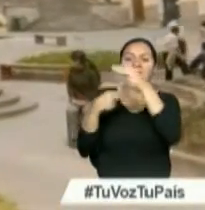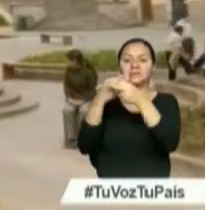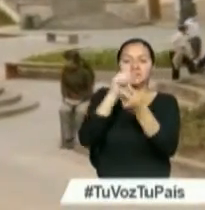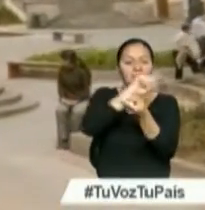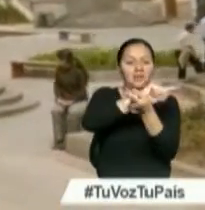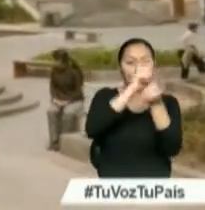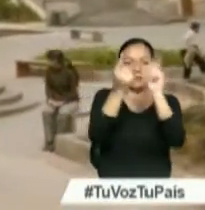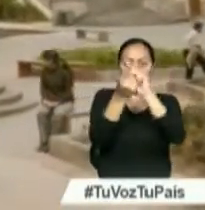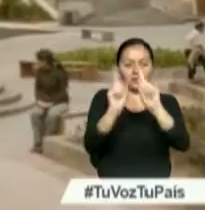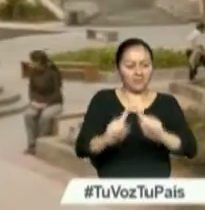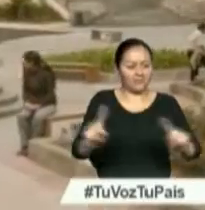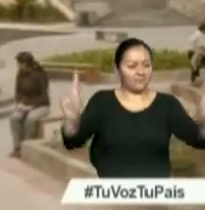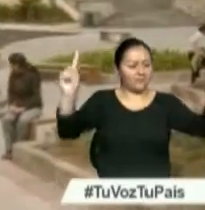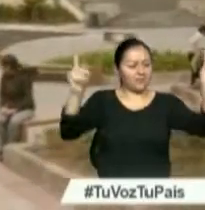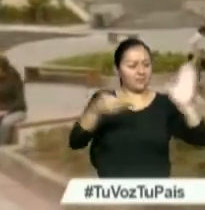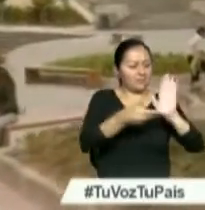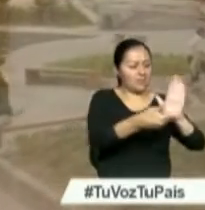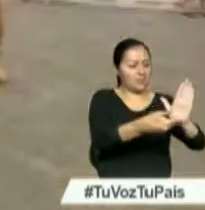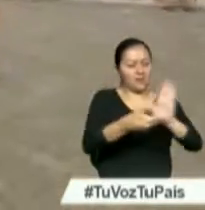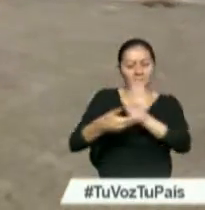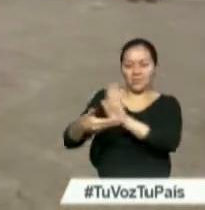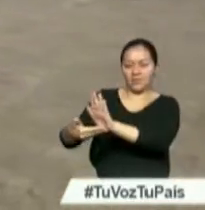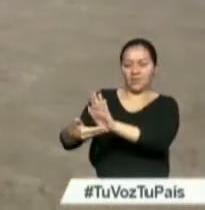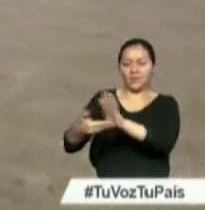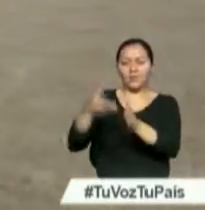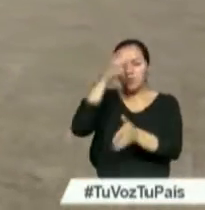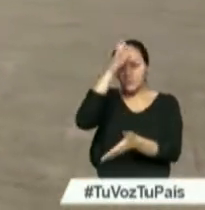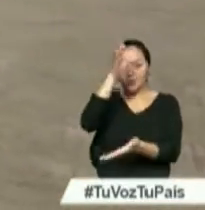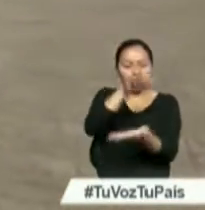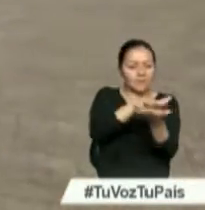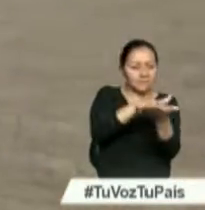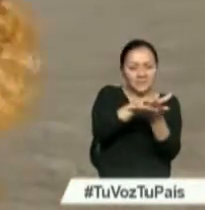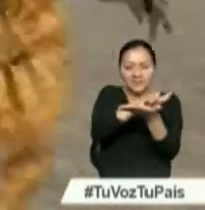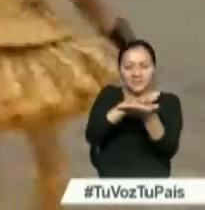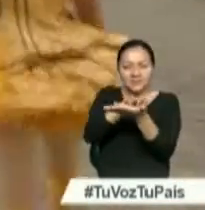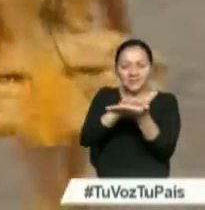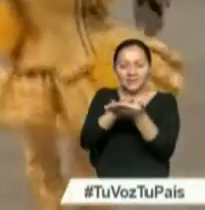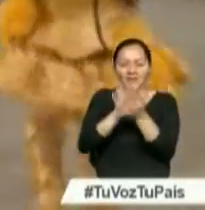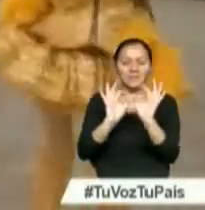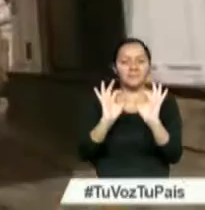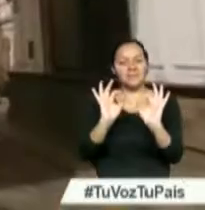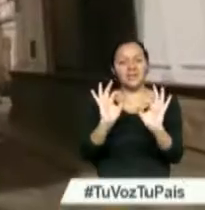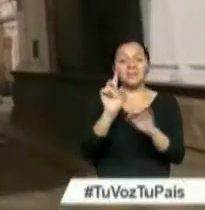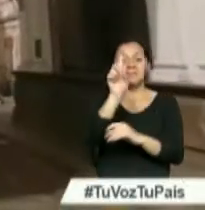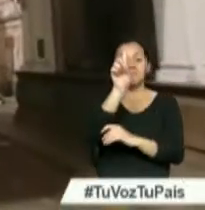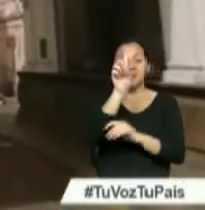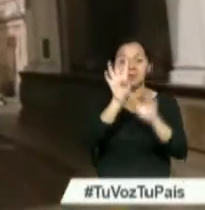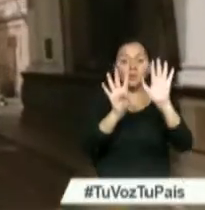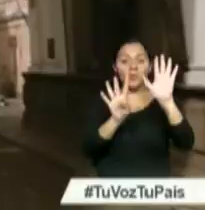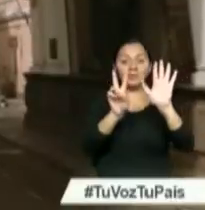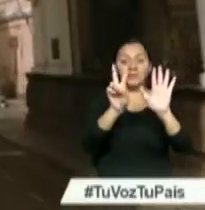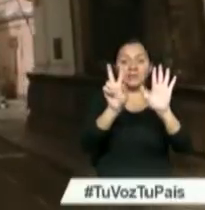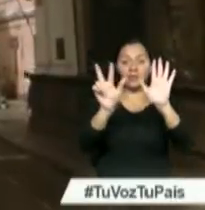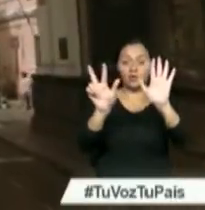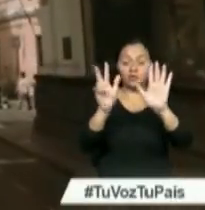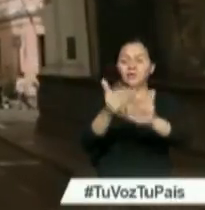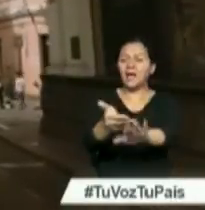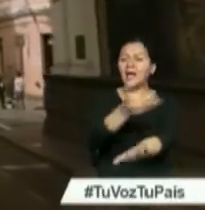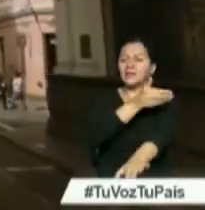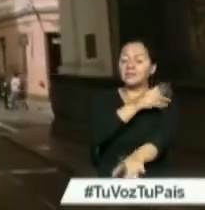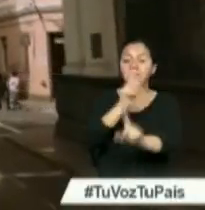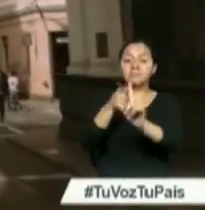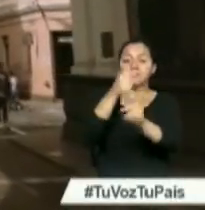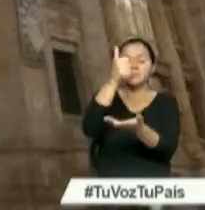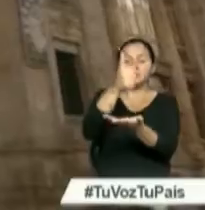dos mundos y los secretos de la cultura del mestizaje que lo llevaron a convertirse en 1978 en la primera